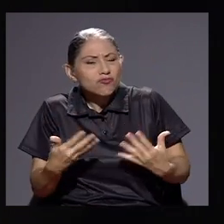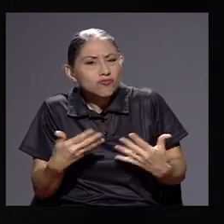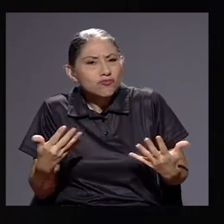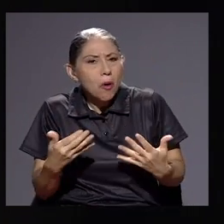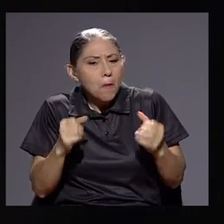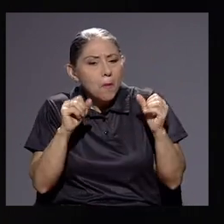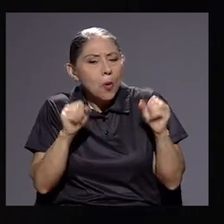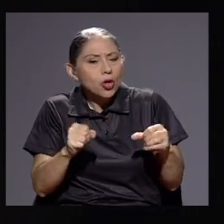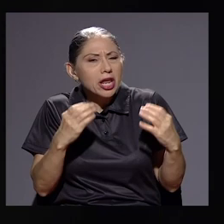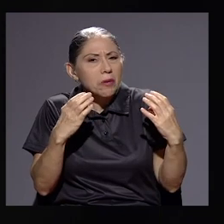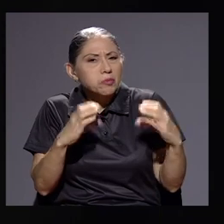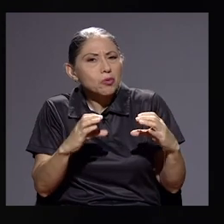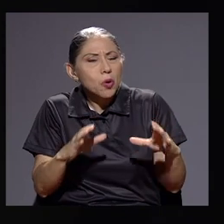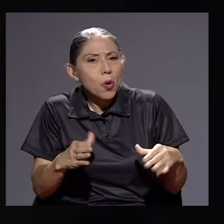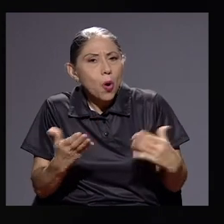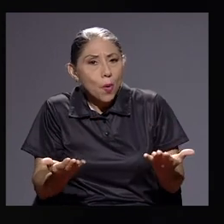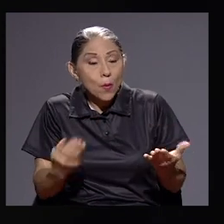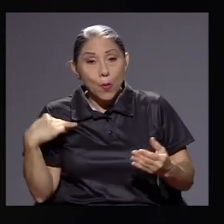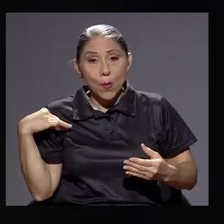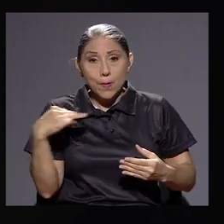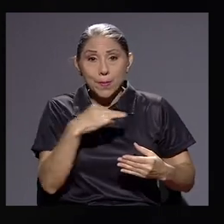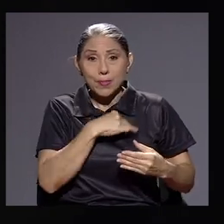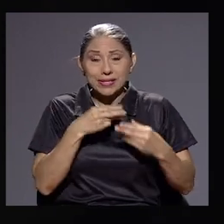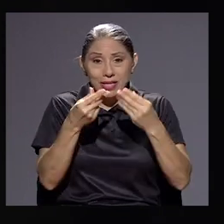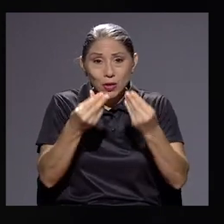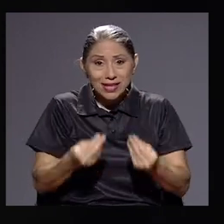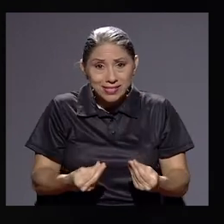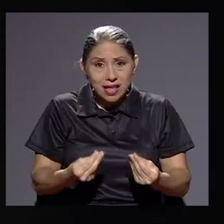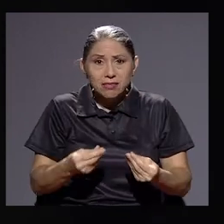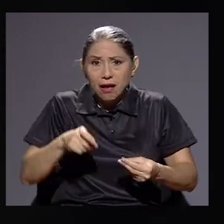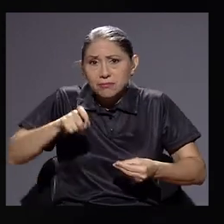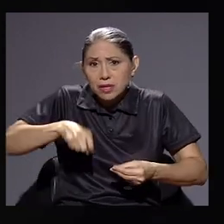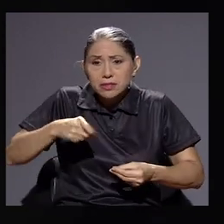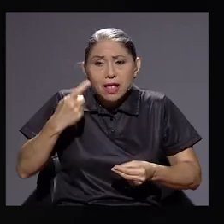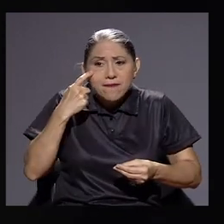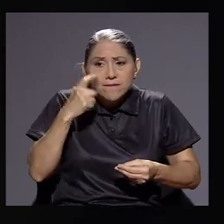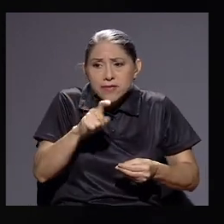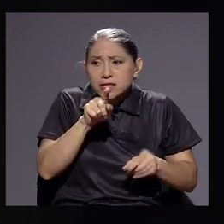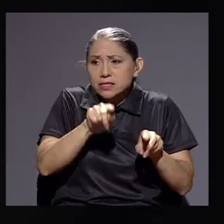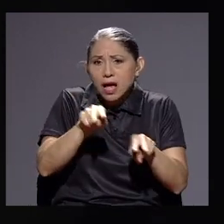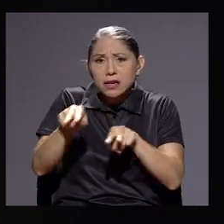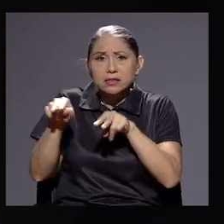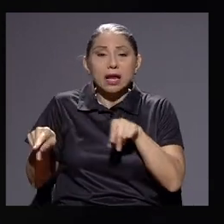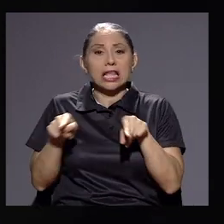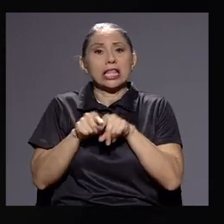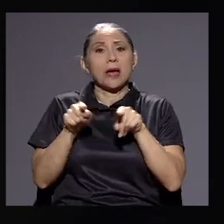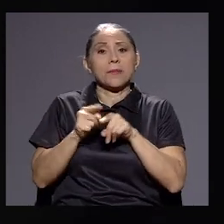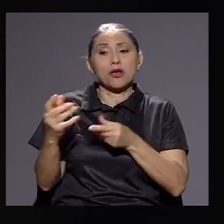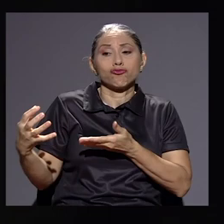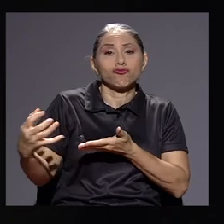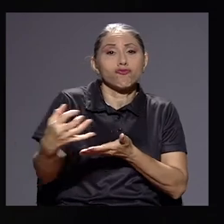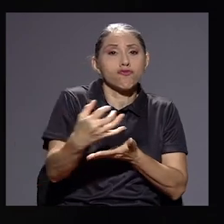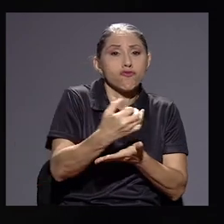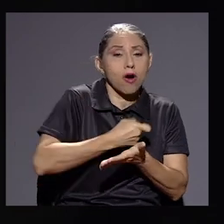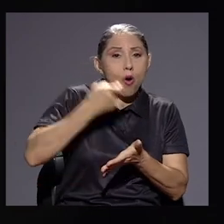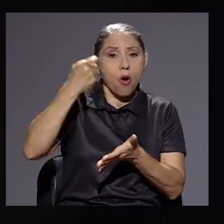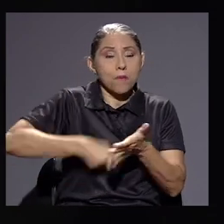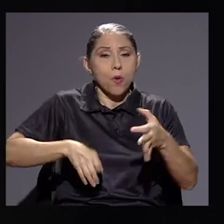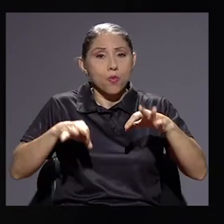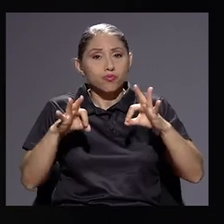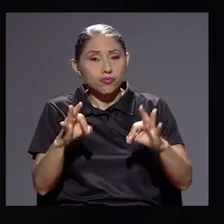cuando en el caso de Hacienda, su razón de ser, que es no solamente la fiscalización, sino la recaudación coherente, parece que